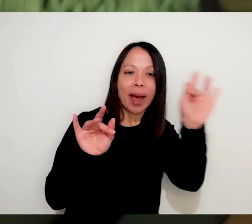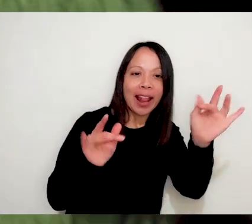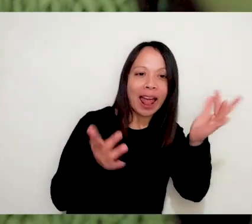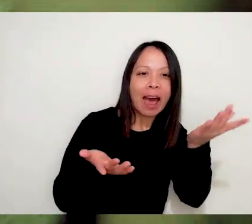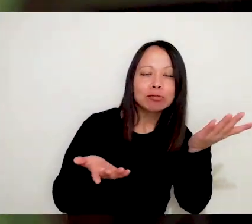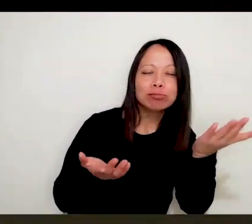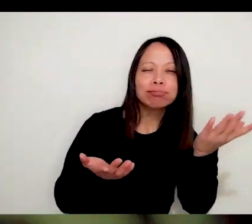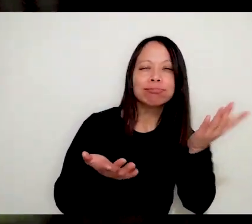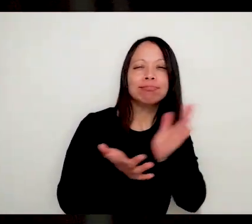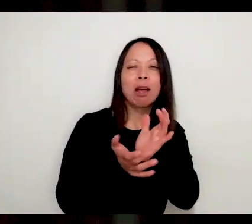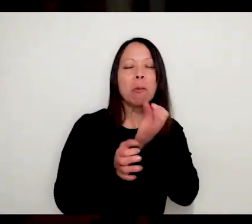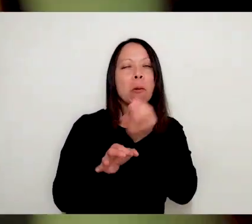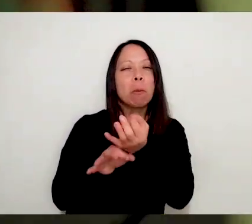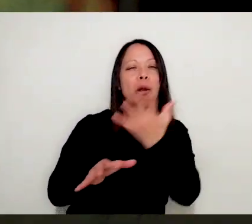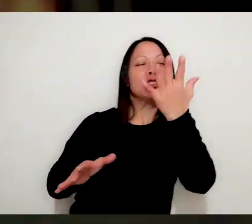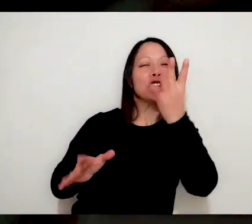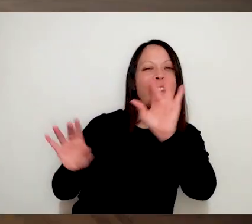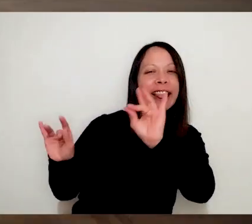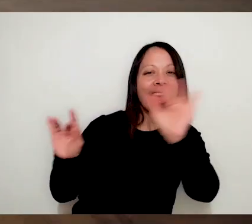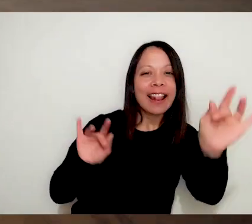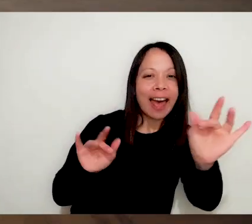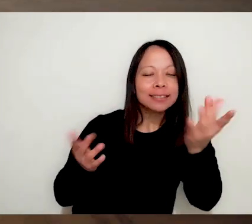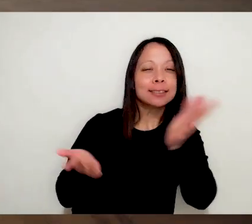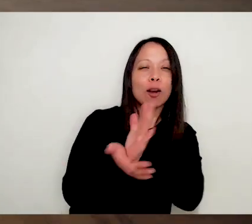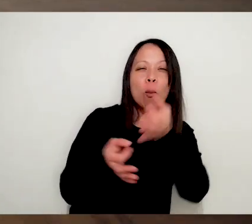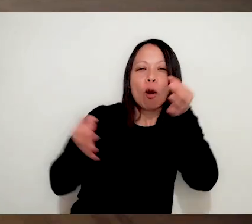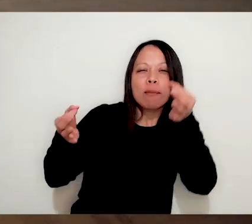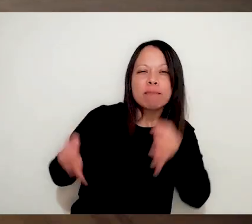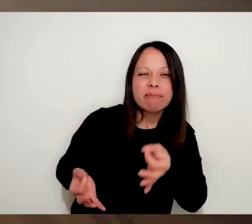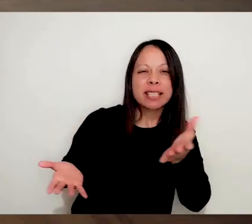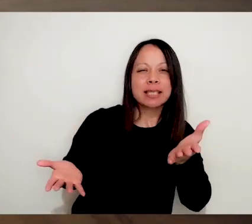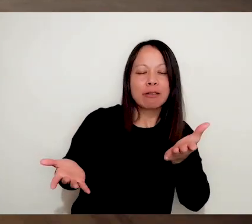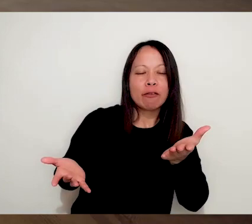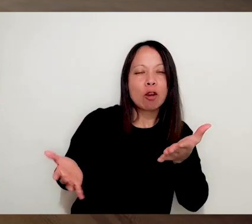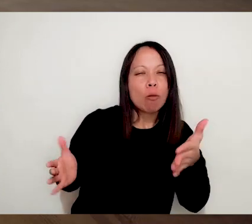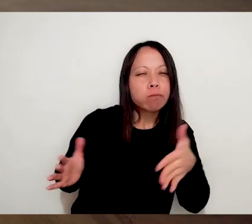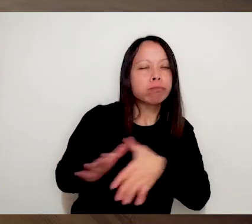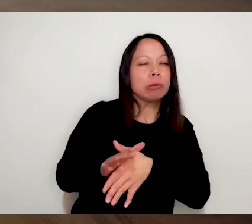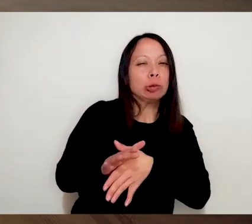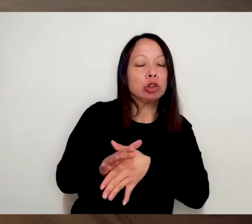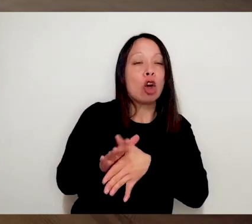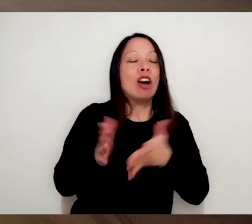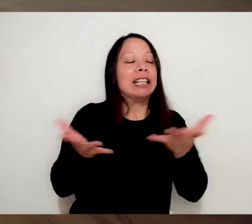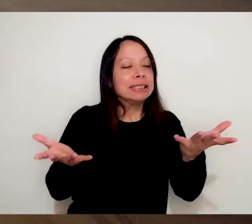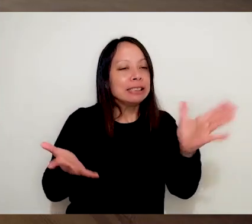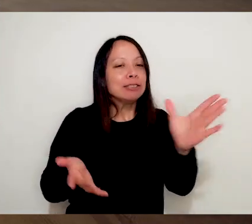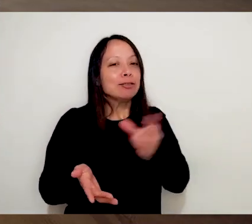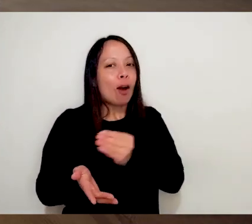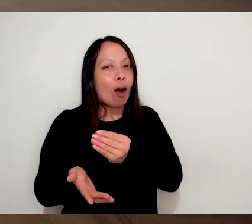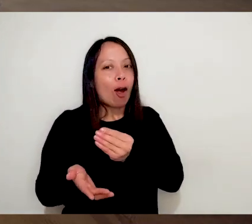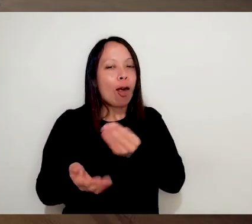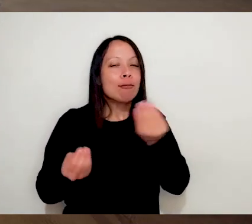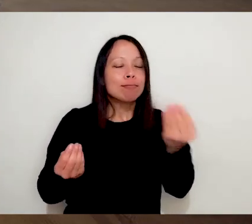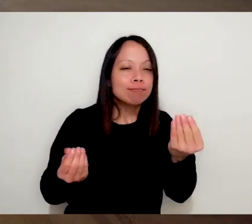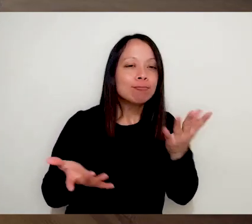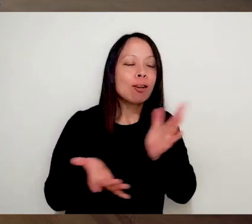le sale. Lo que pasa es que bueno, cuando está la profesionalización de la danza, que ya ahí se vuelve muy específico. Pero así